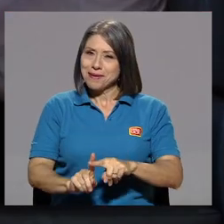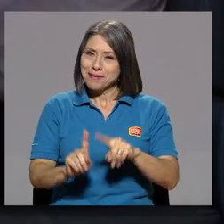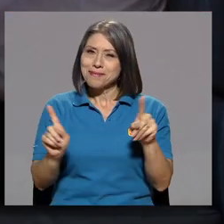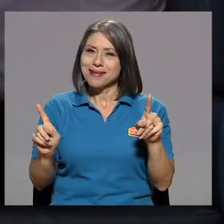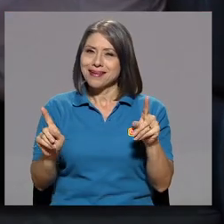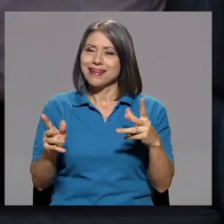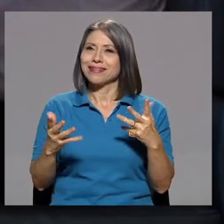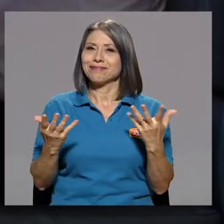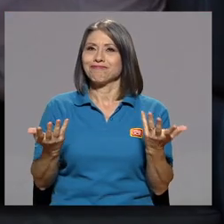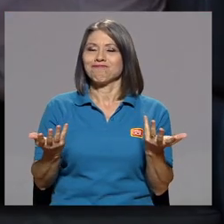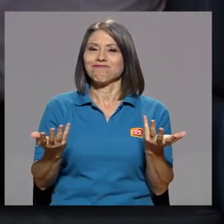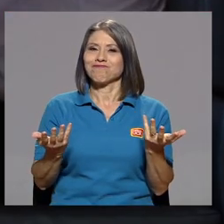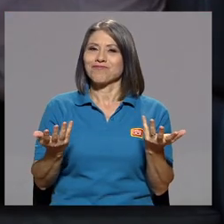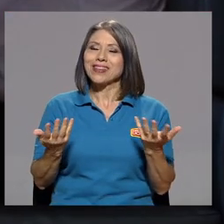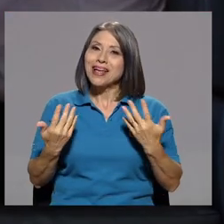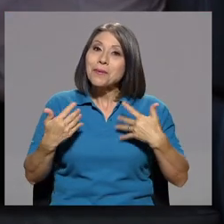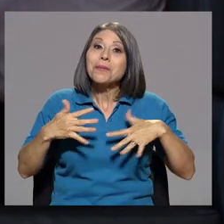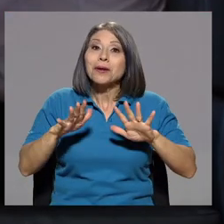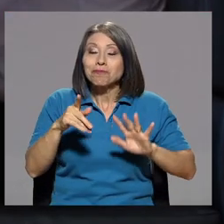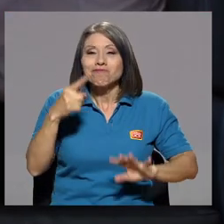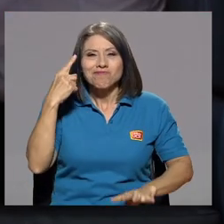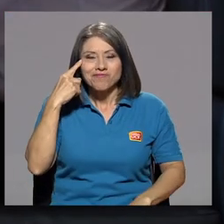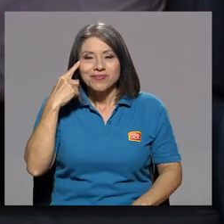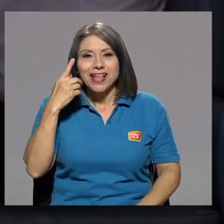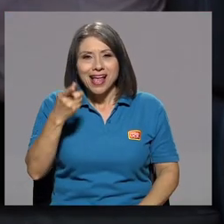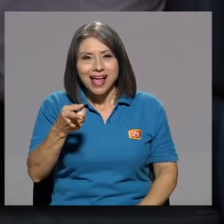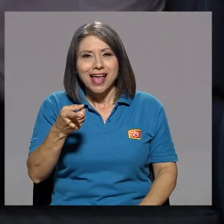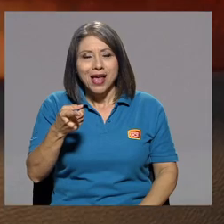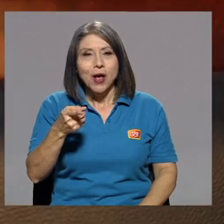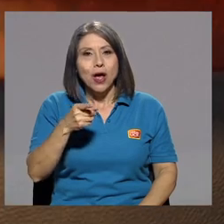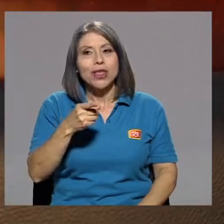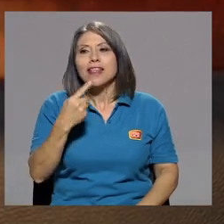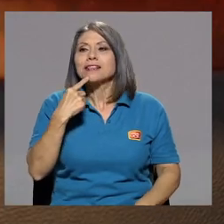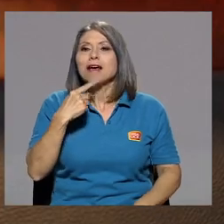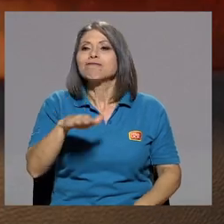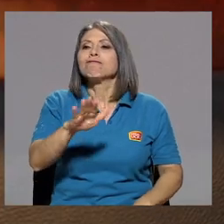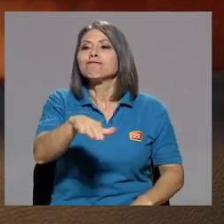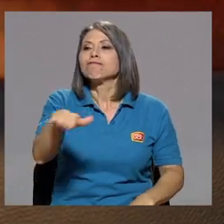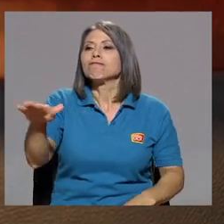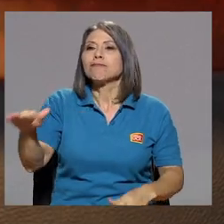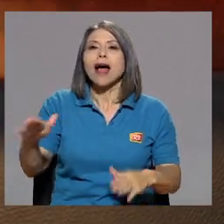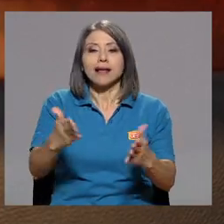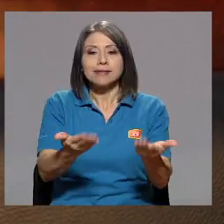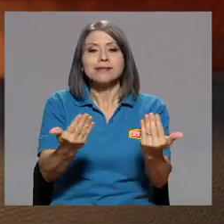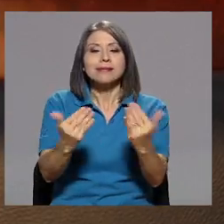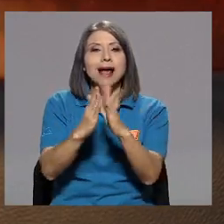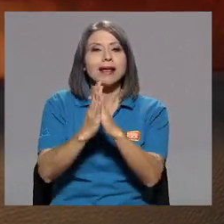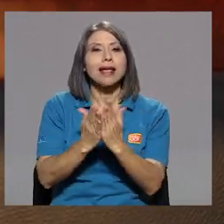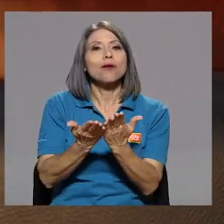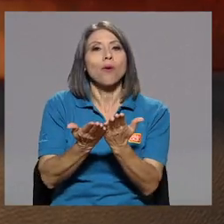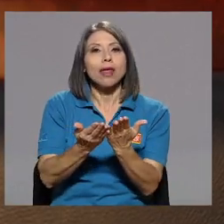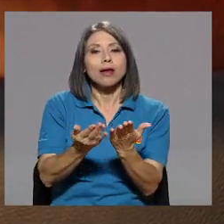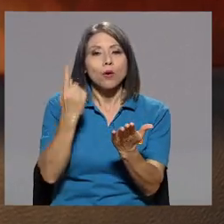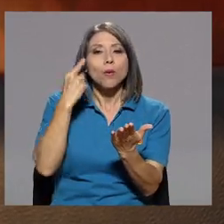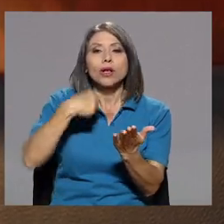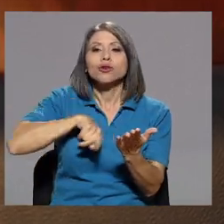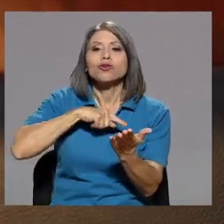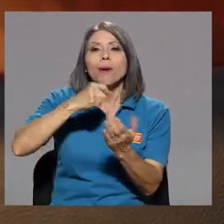Pero, bueno, saquen el cuaderno porque vamos a hacer el ejercicio tal.